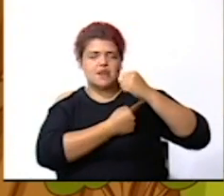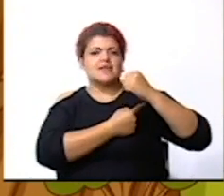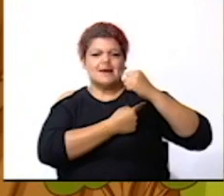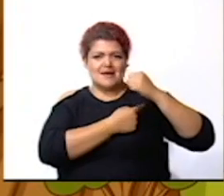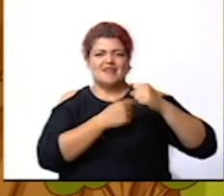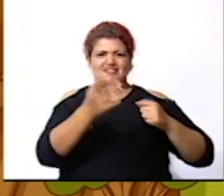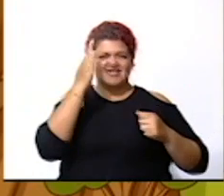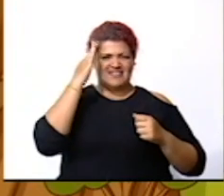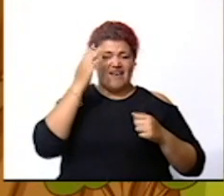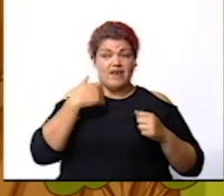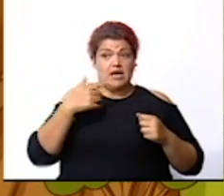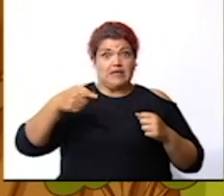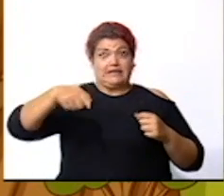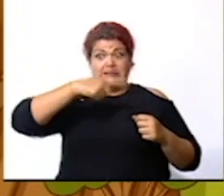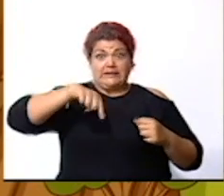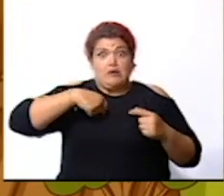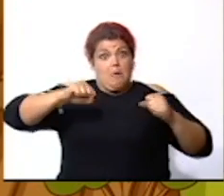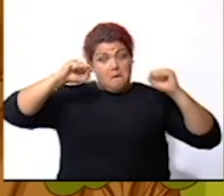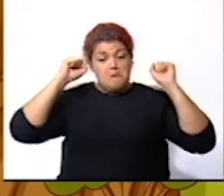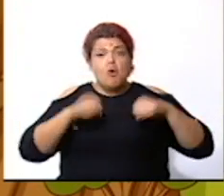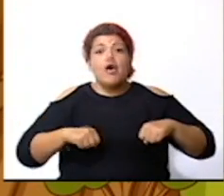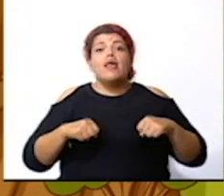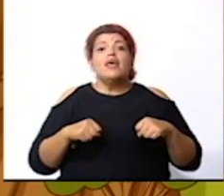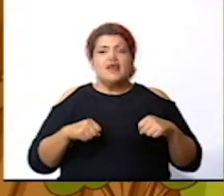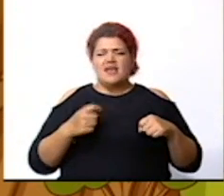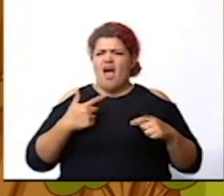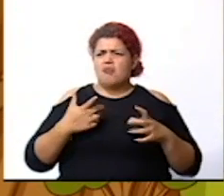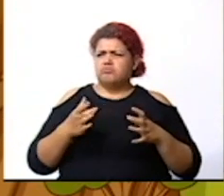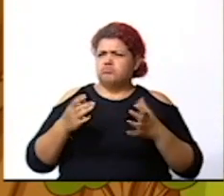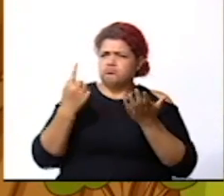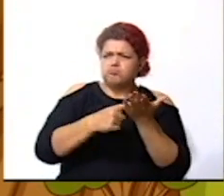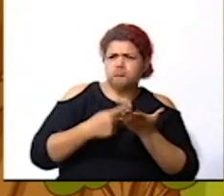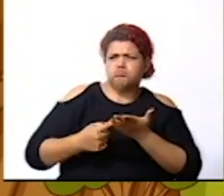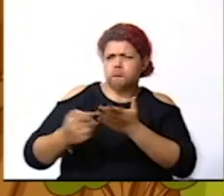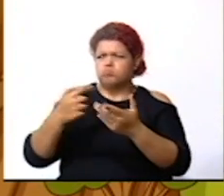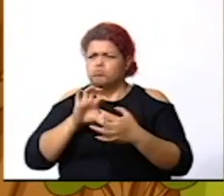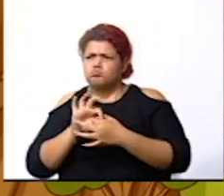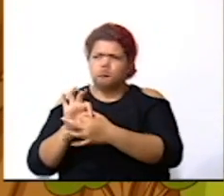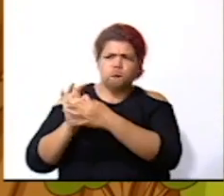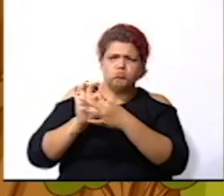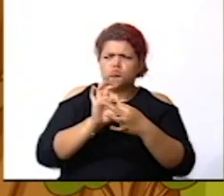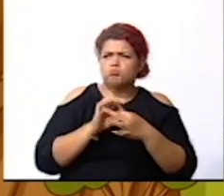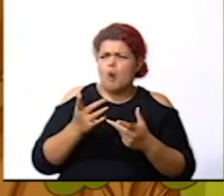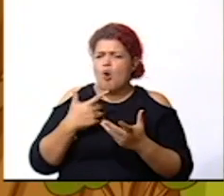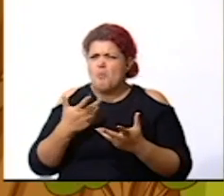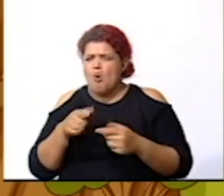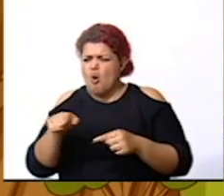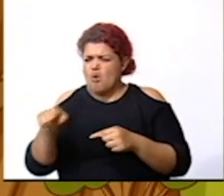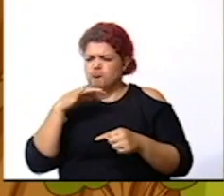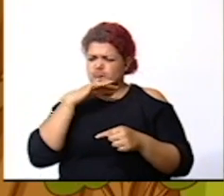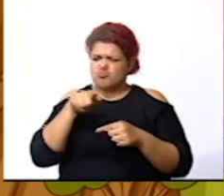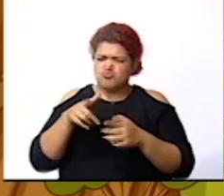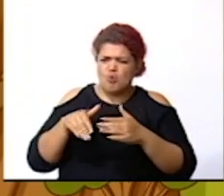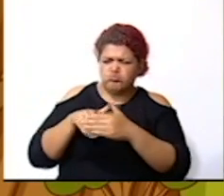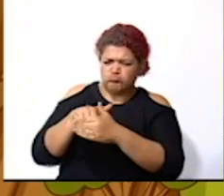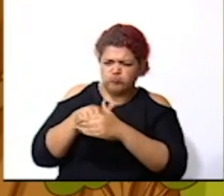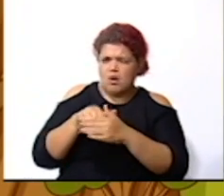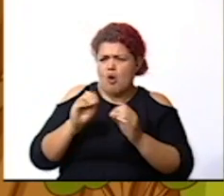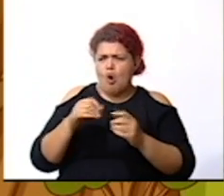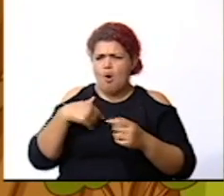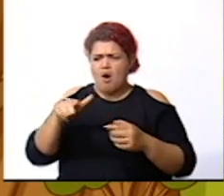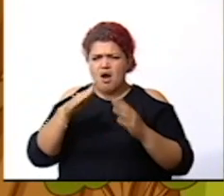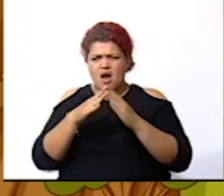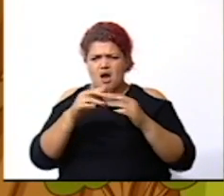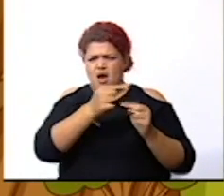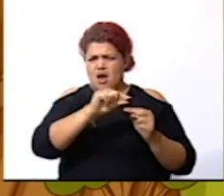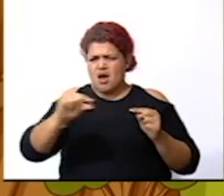esta manera podríamos organizarnos y ver si existen objetos o si vivimos cerca